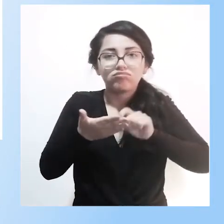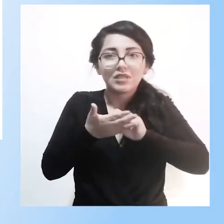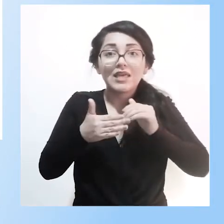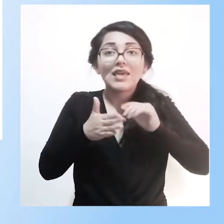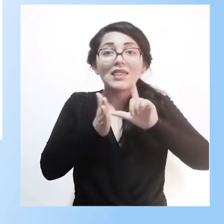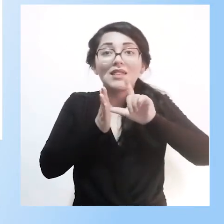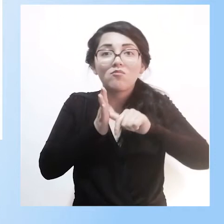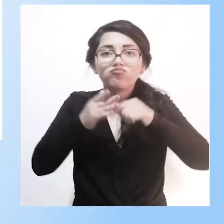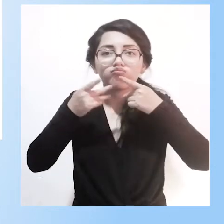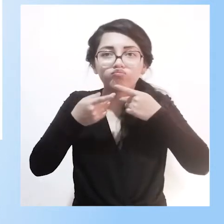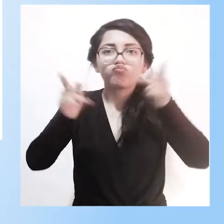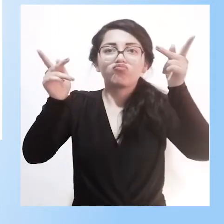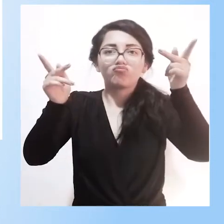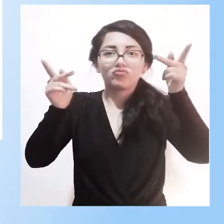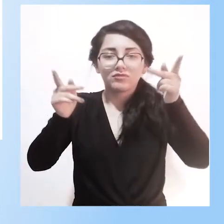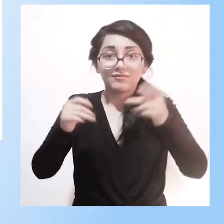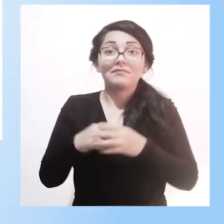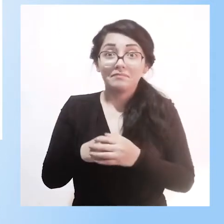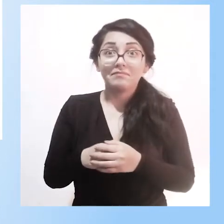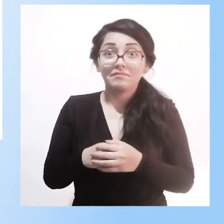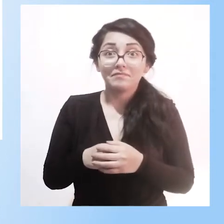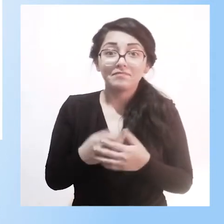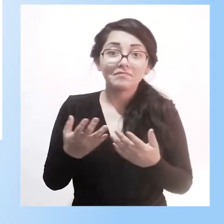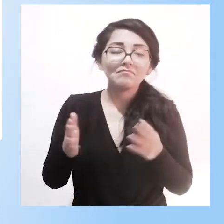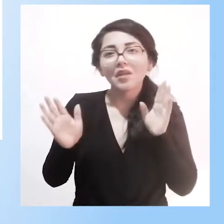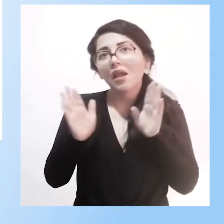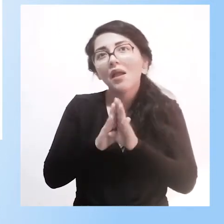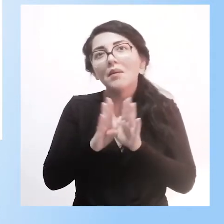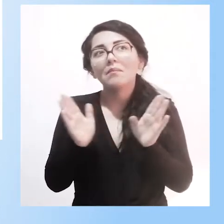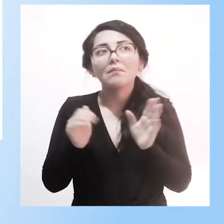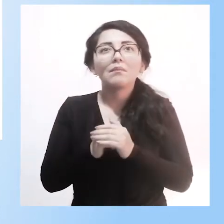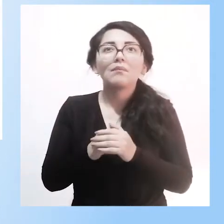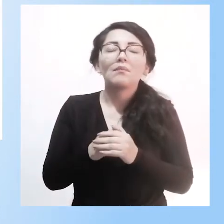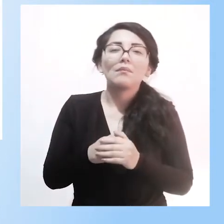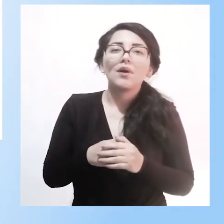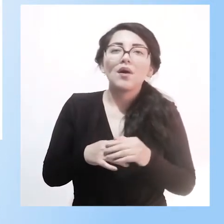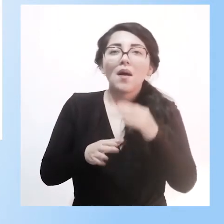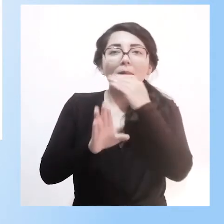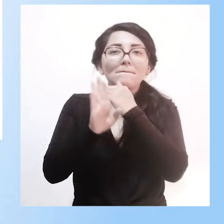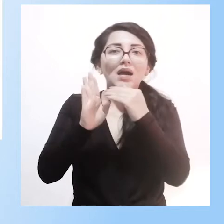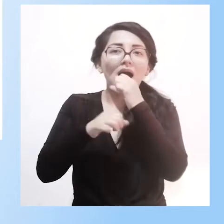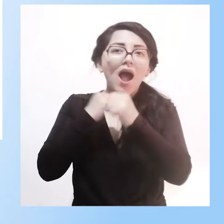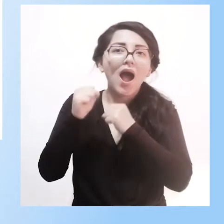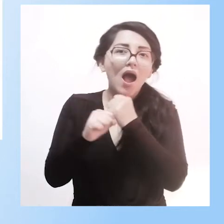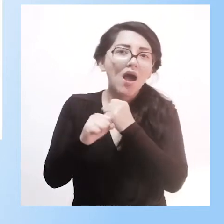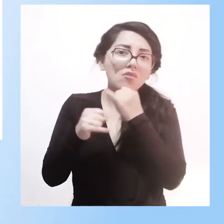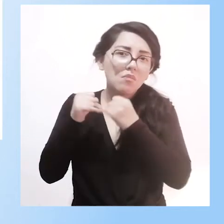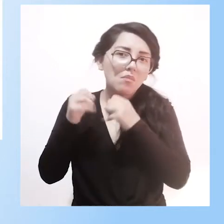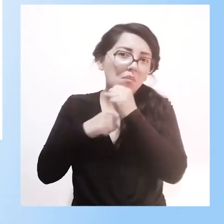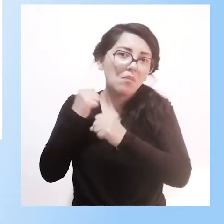cierres, puede ser a mitad del ciclo o al final del ciclo, una publicación